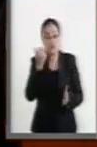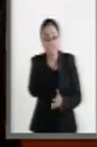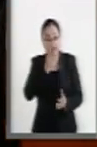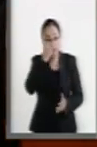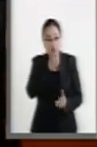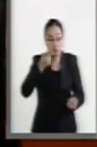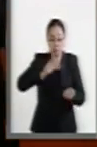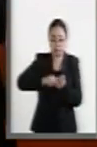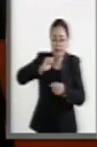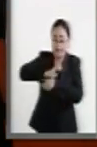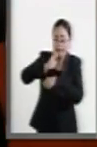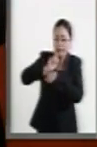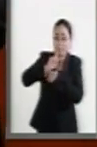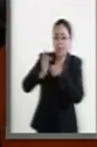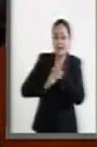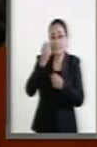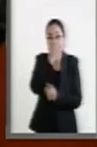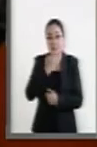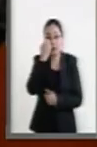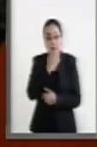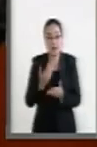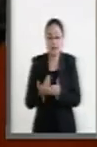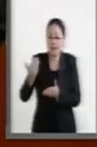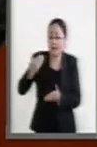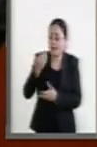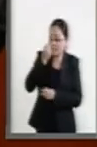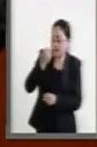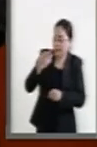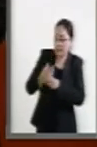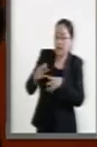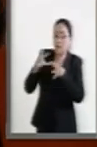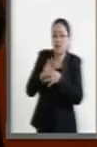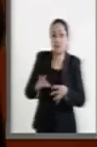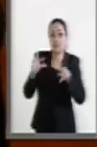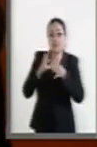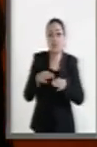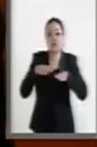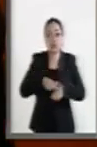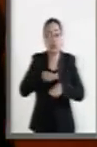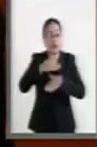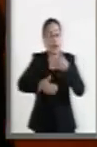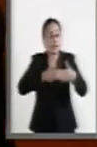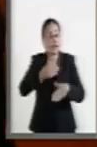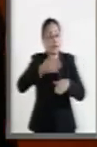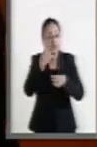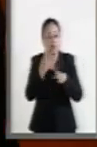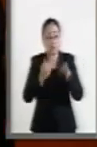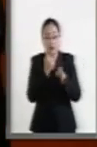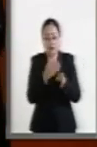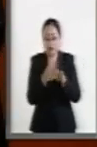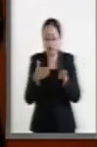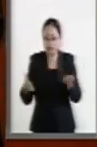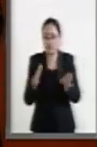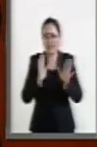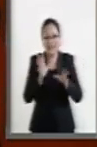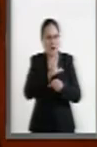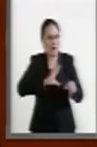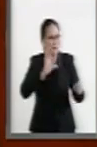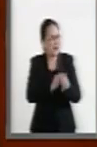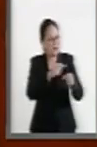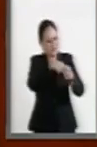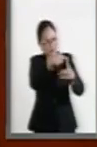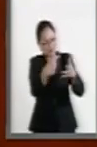Ya la presentación que nos ha hecho el secretario sobre los avances en estos cuatro años es muy completa,